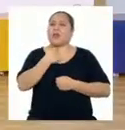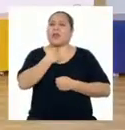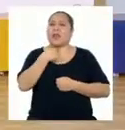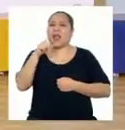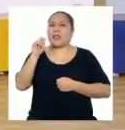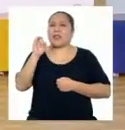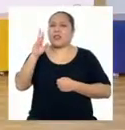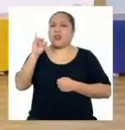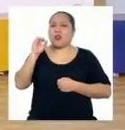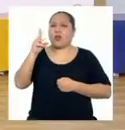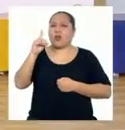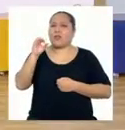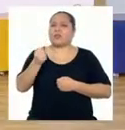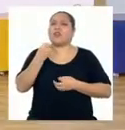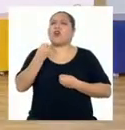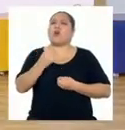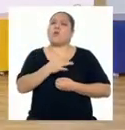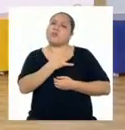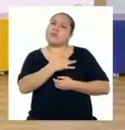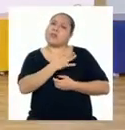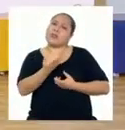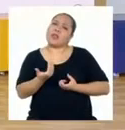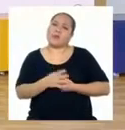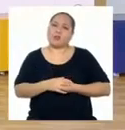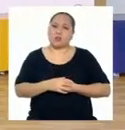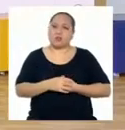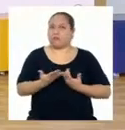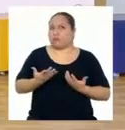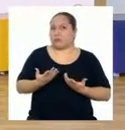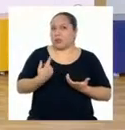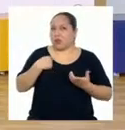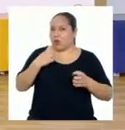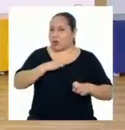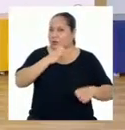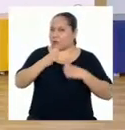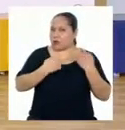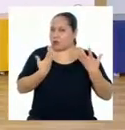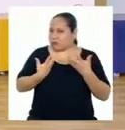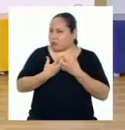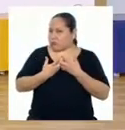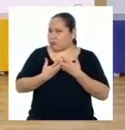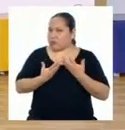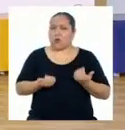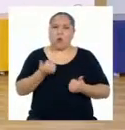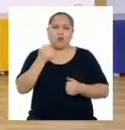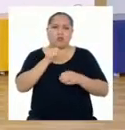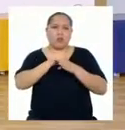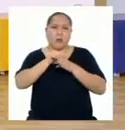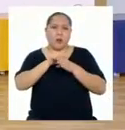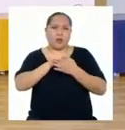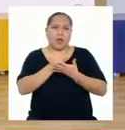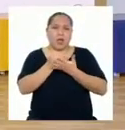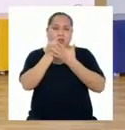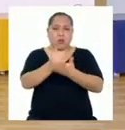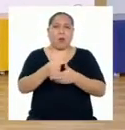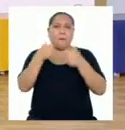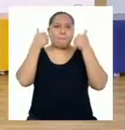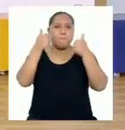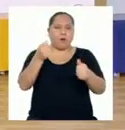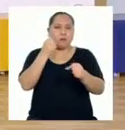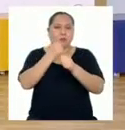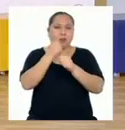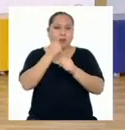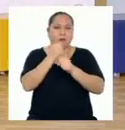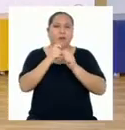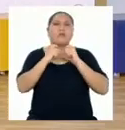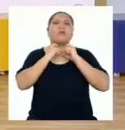tiroides tiene que ver con cómo nos sentimos, es decir, con nuestras emociones? ¿Qué prácticas pueden ayudarnos al buen funcionamiento